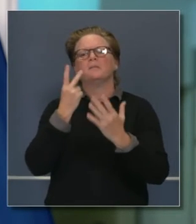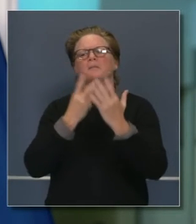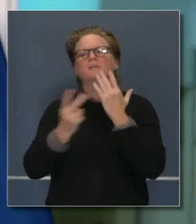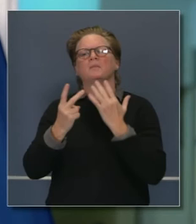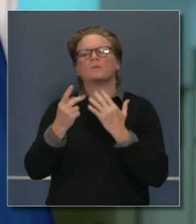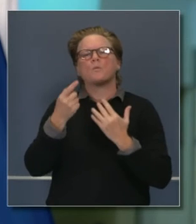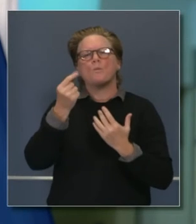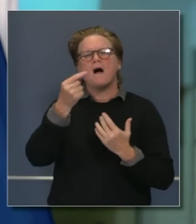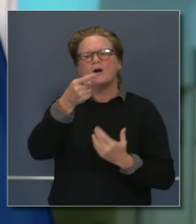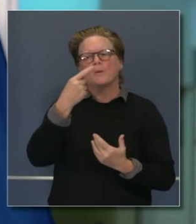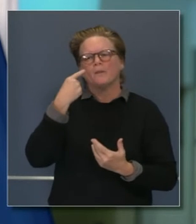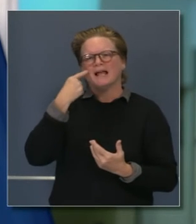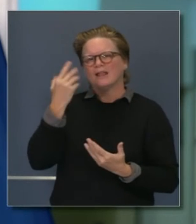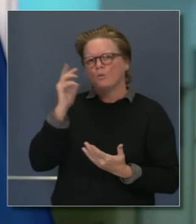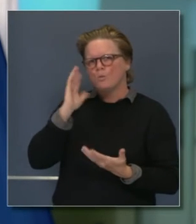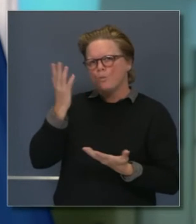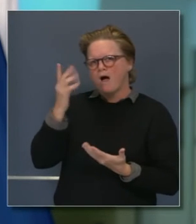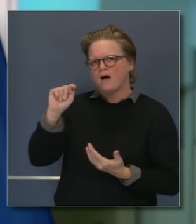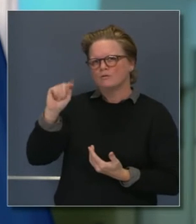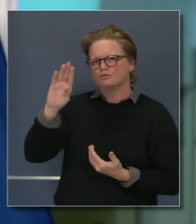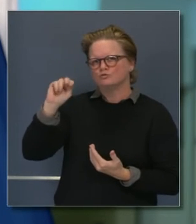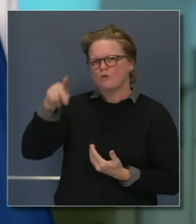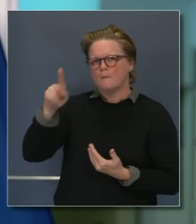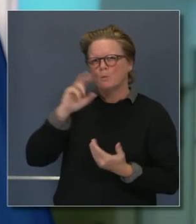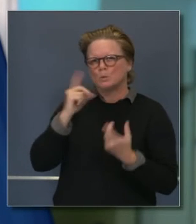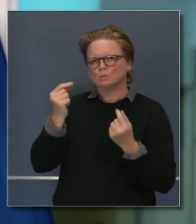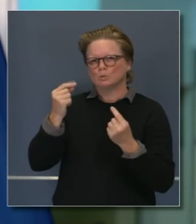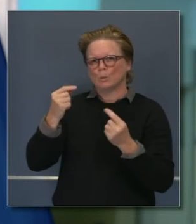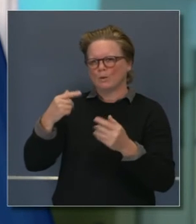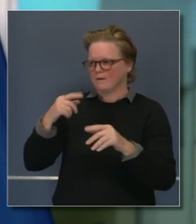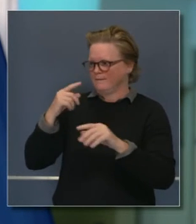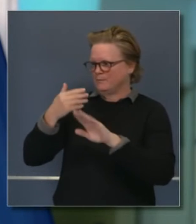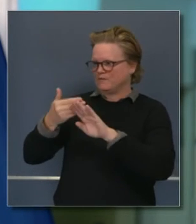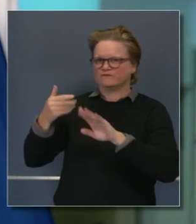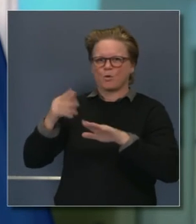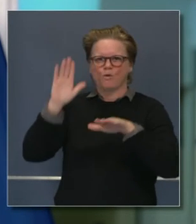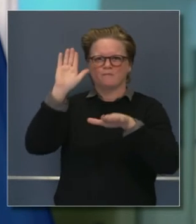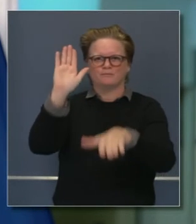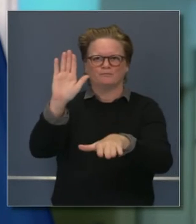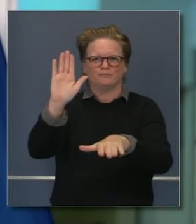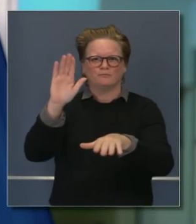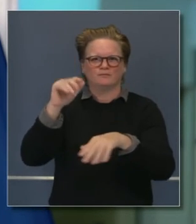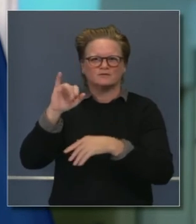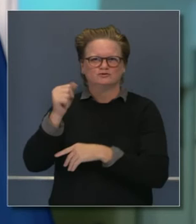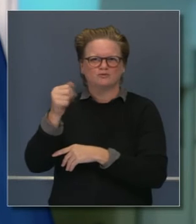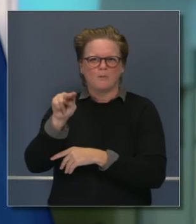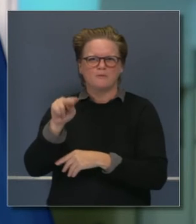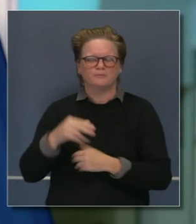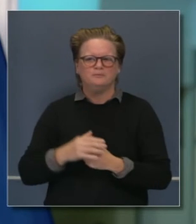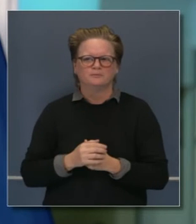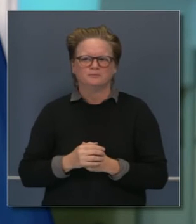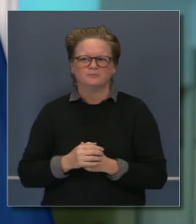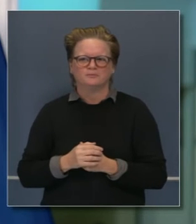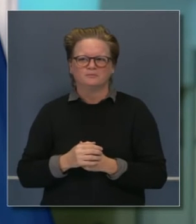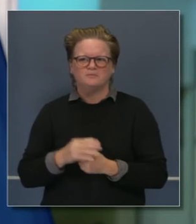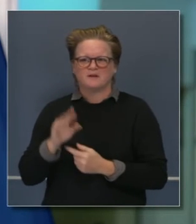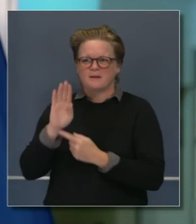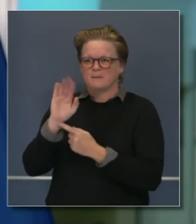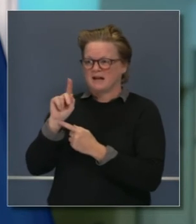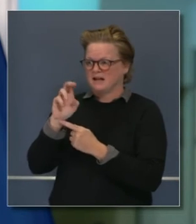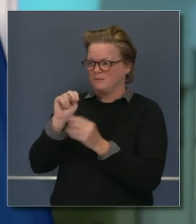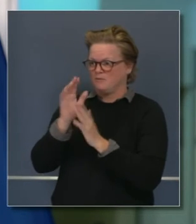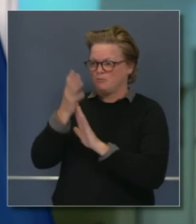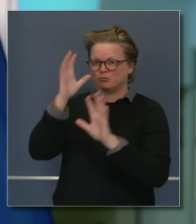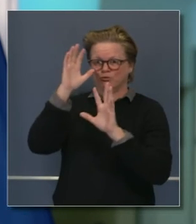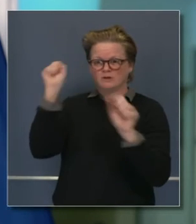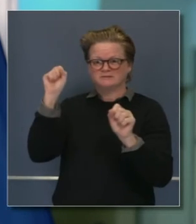enero? ¿Y cómo afectará a California? Cuando Joe Biden sea presidente, entre a su mandato, ¿qué tipo de relación